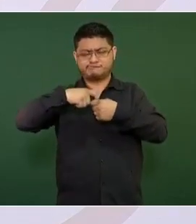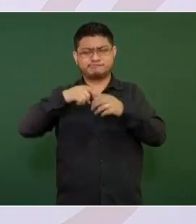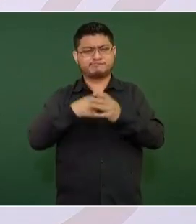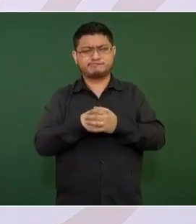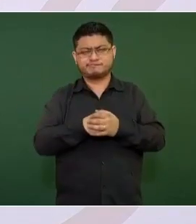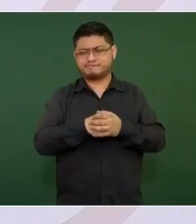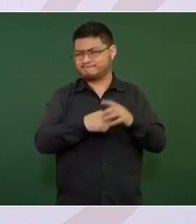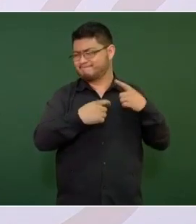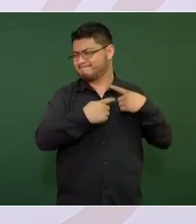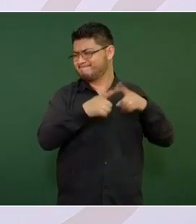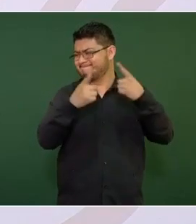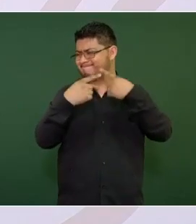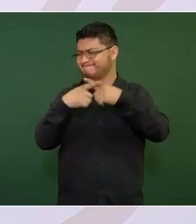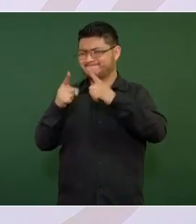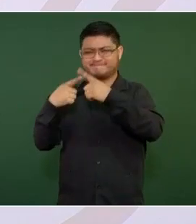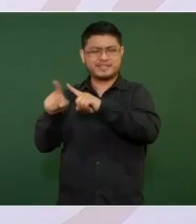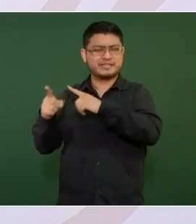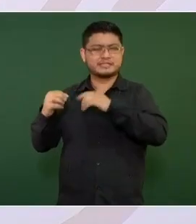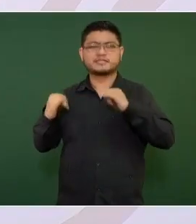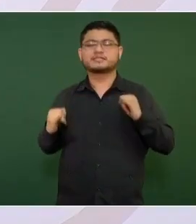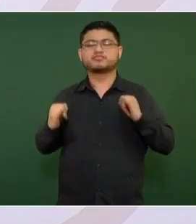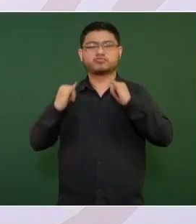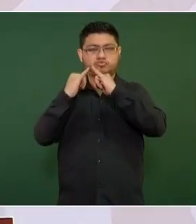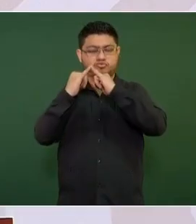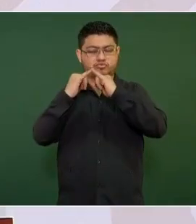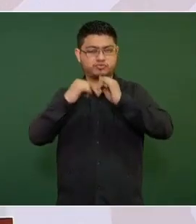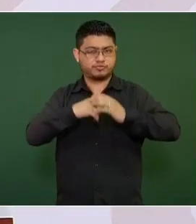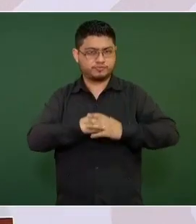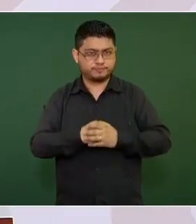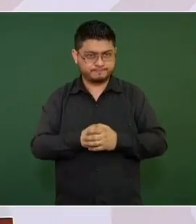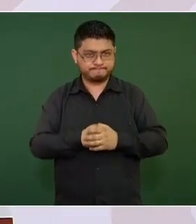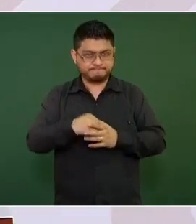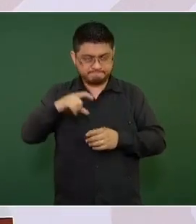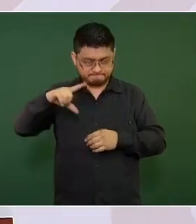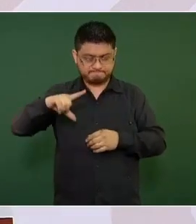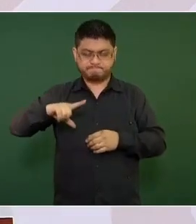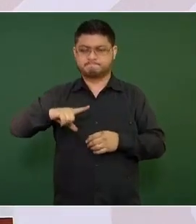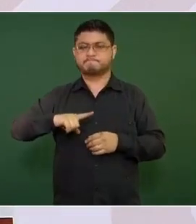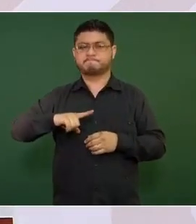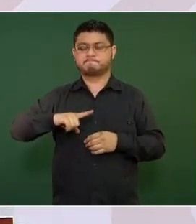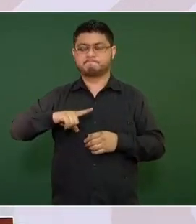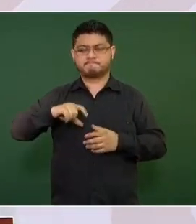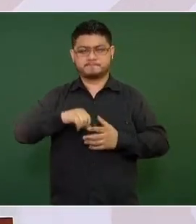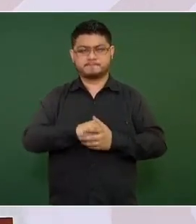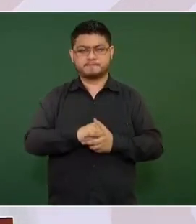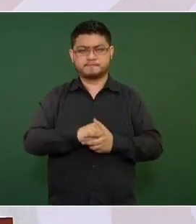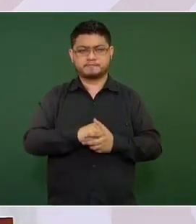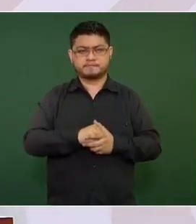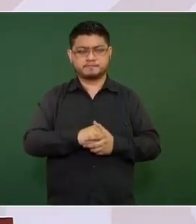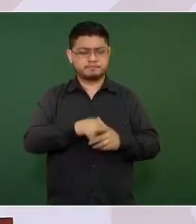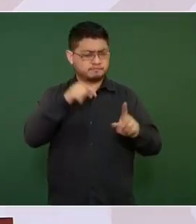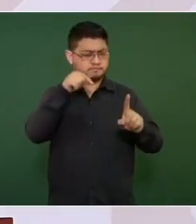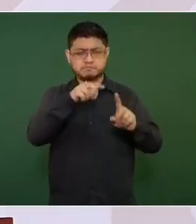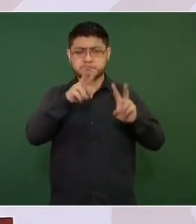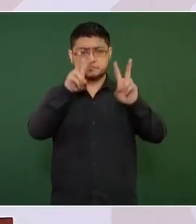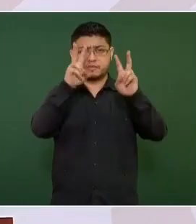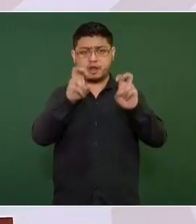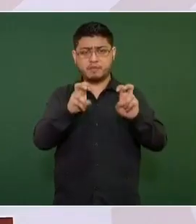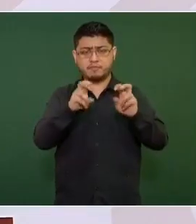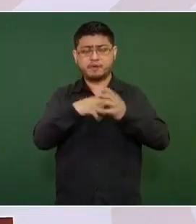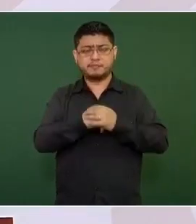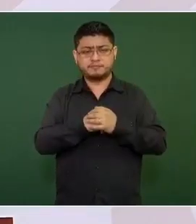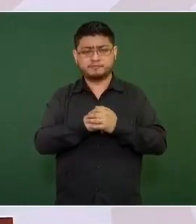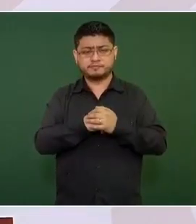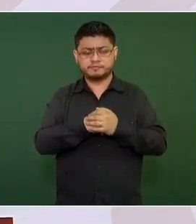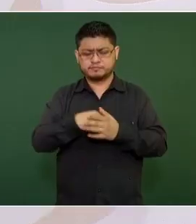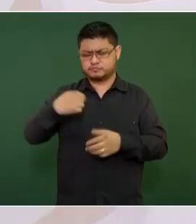las instituciones del gobierno, lo que tiene que ver con el Poder